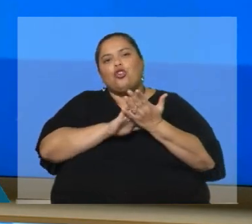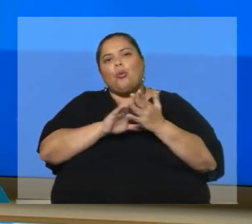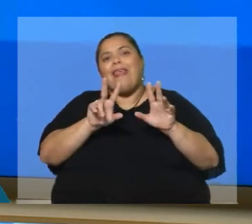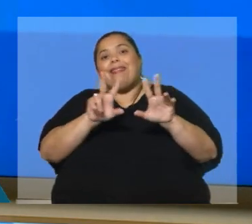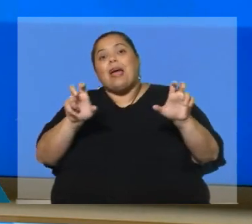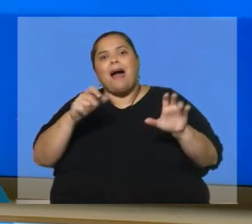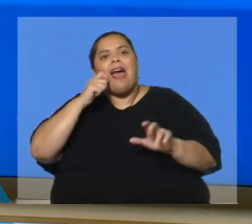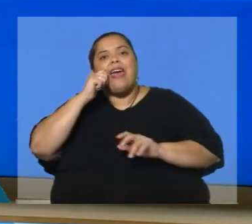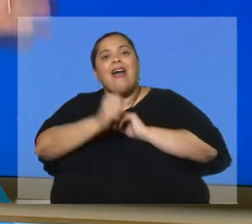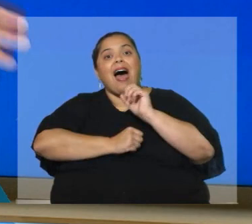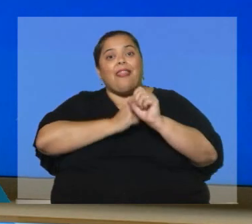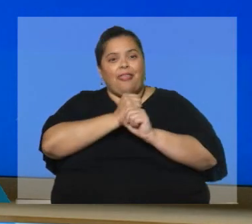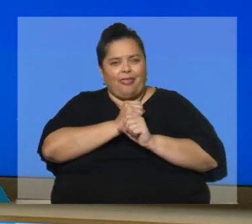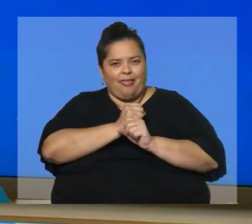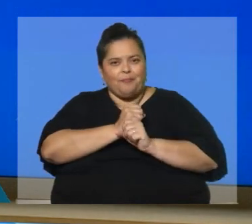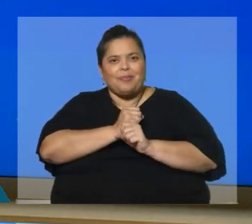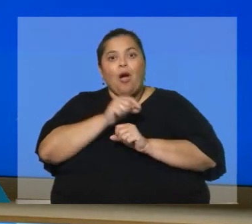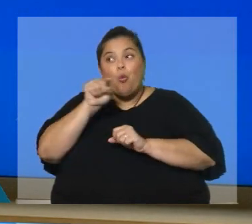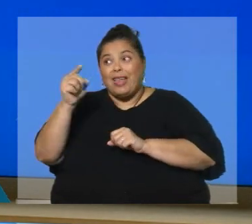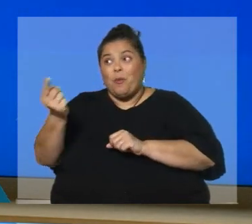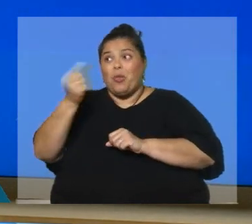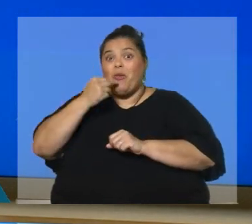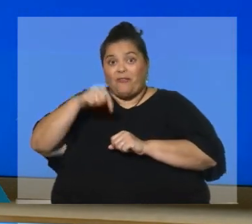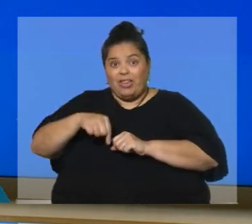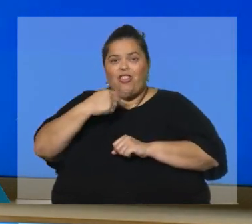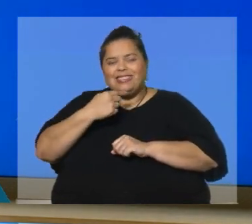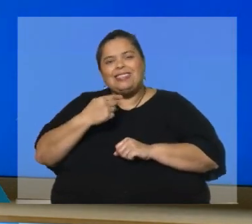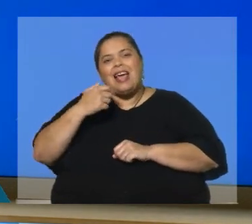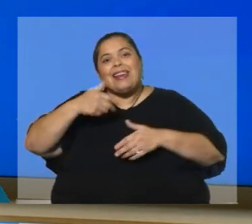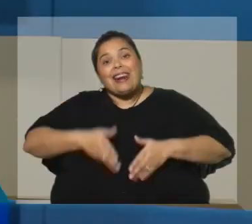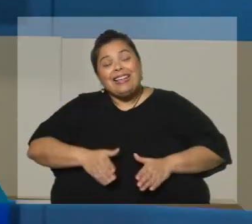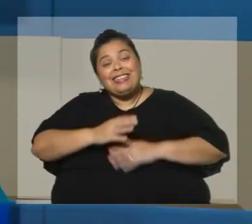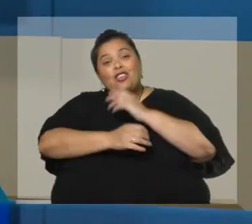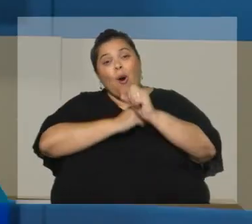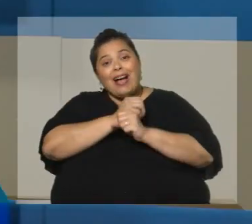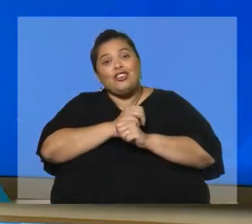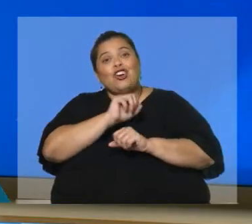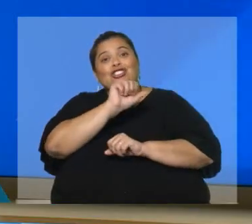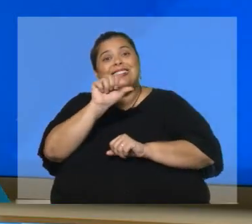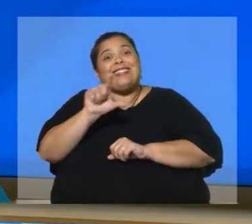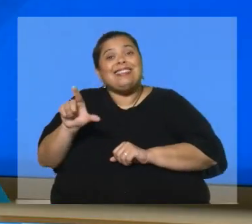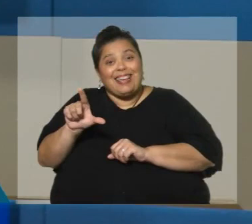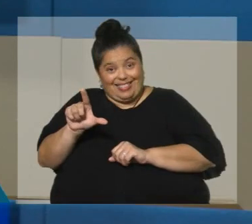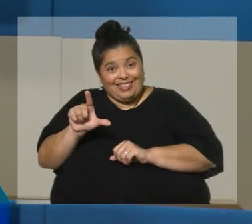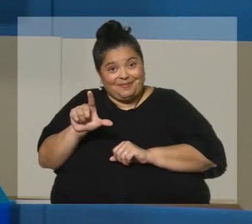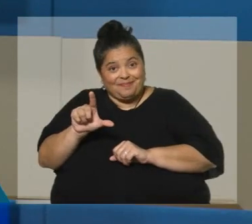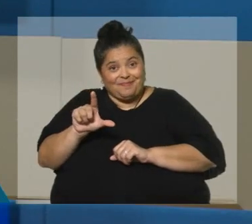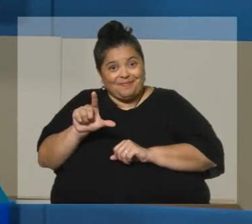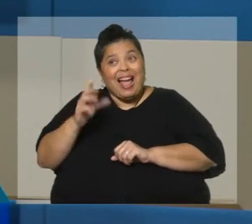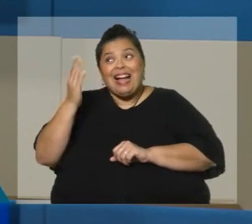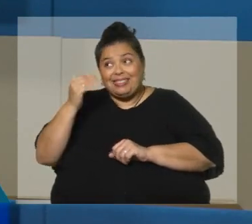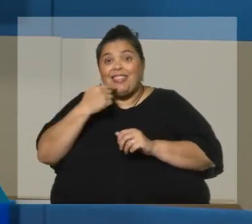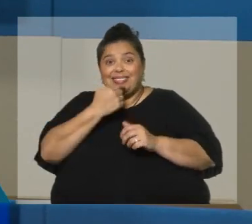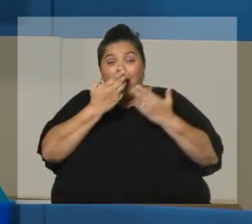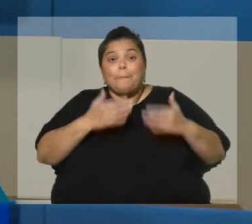cómo quedó. ¿Se acuerda cuando usted vino? Nos decían los que nacían en el año 68. 67. 67, ahí está. Así estaba en el comienzo.